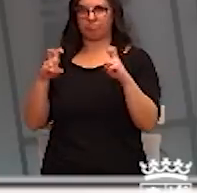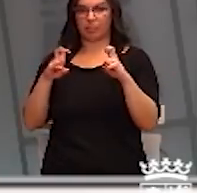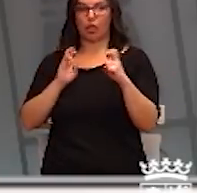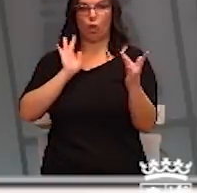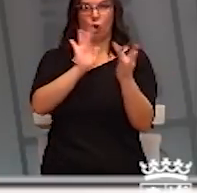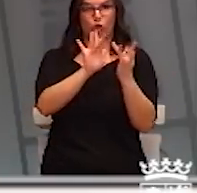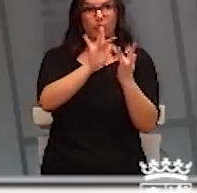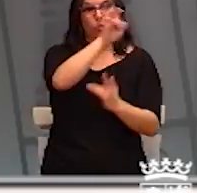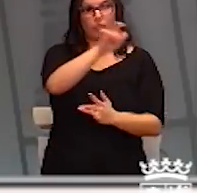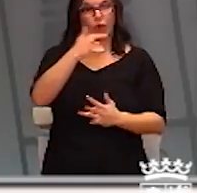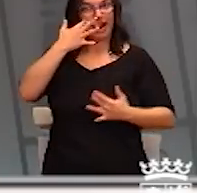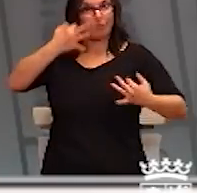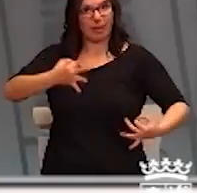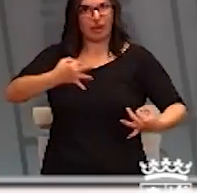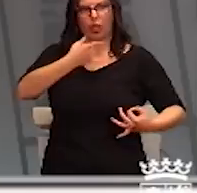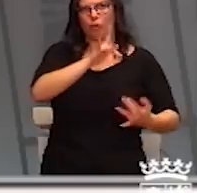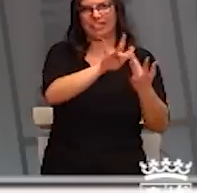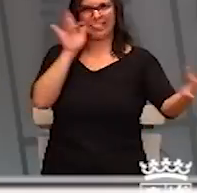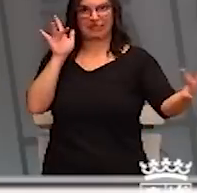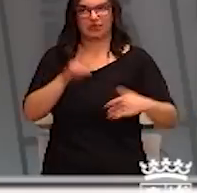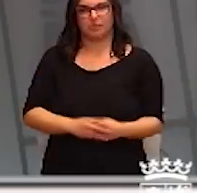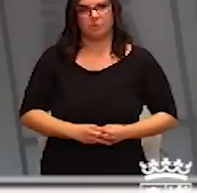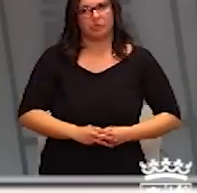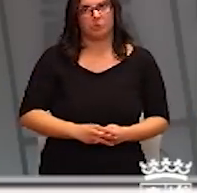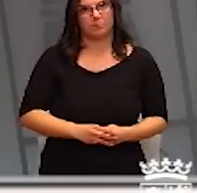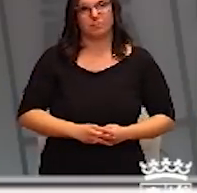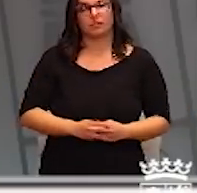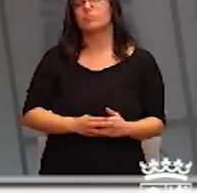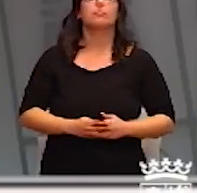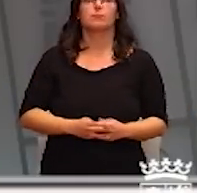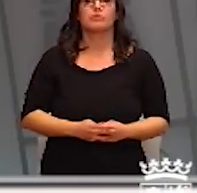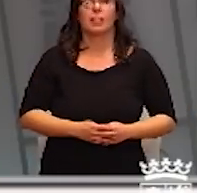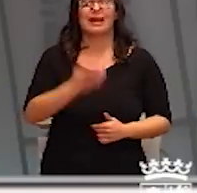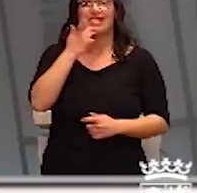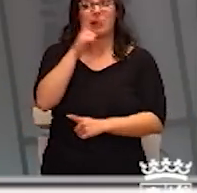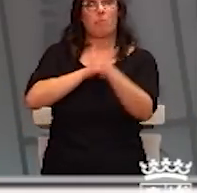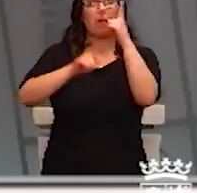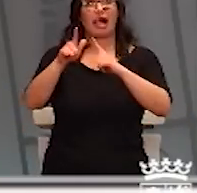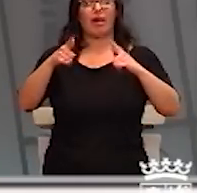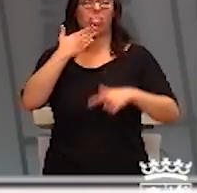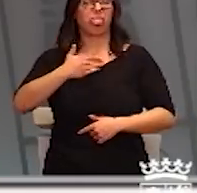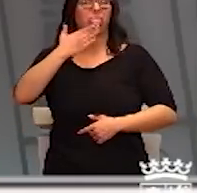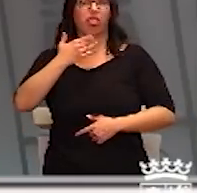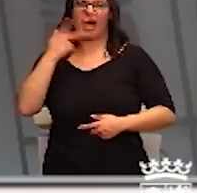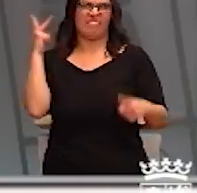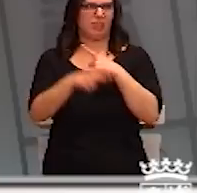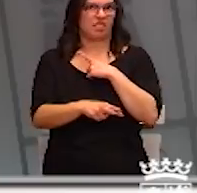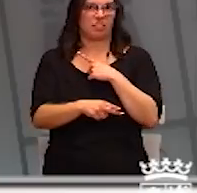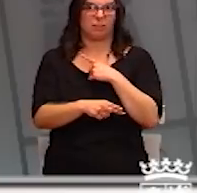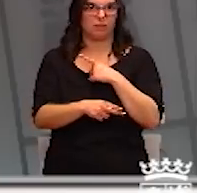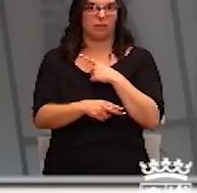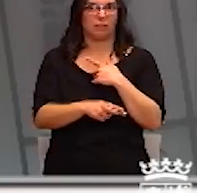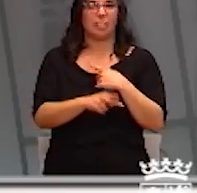personas de riesgo. Evitar todos aquellos viajes que no sean necesarios y evitando especialmente